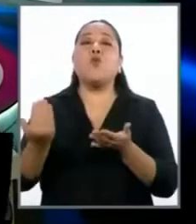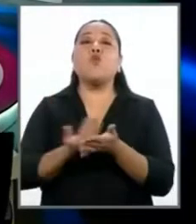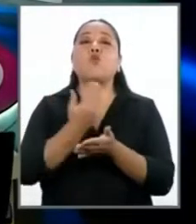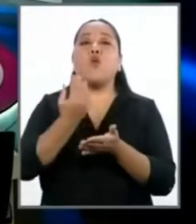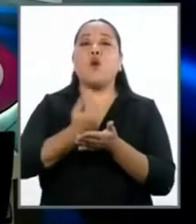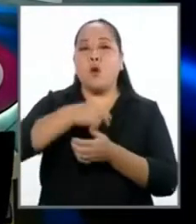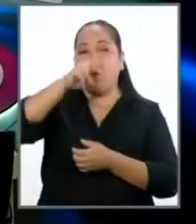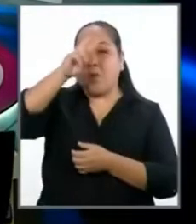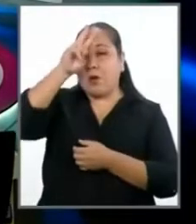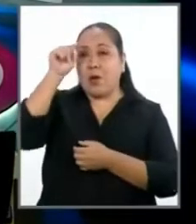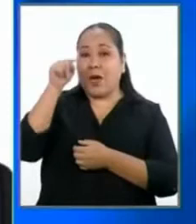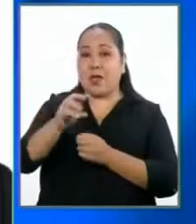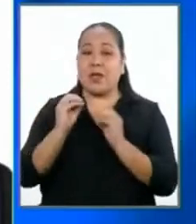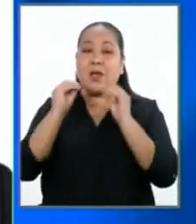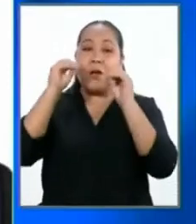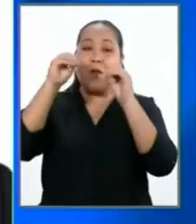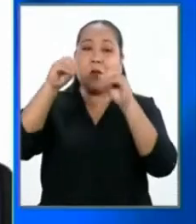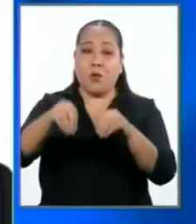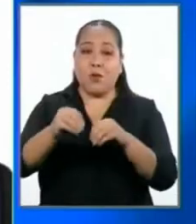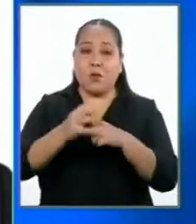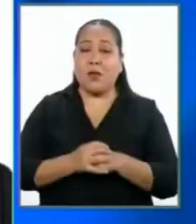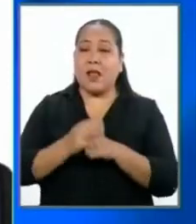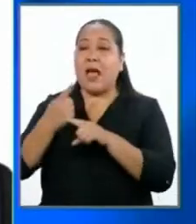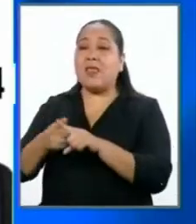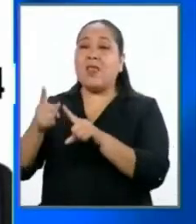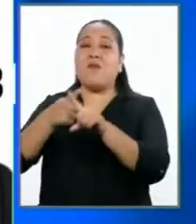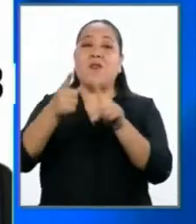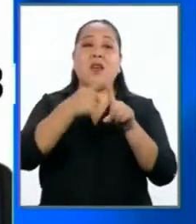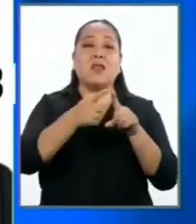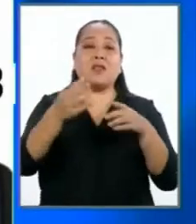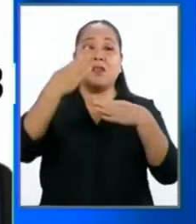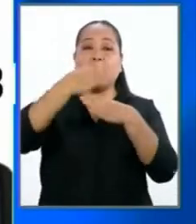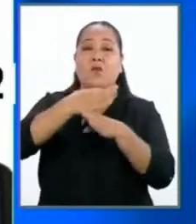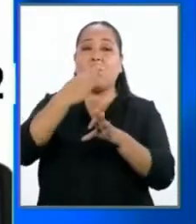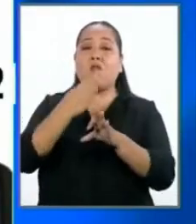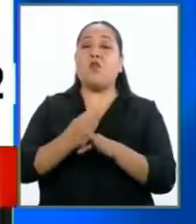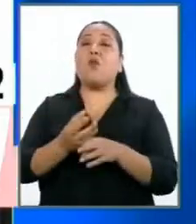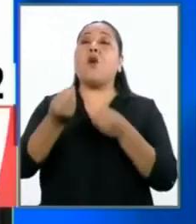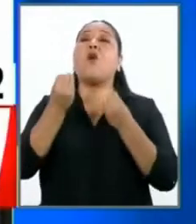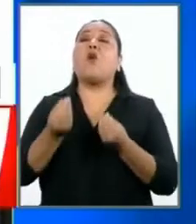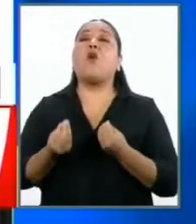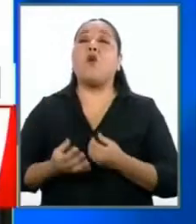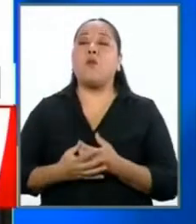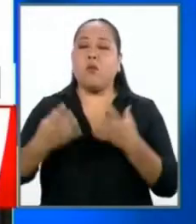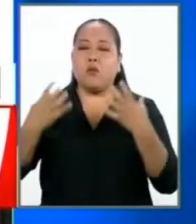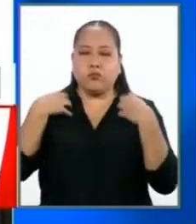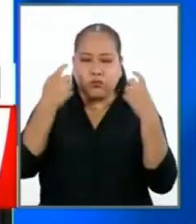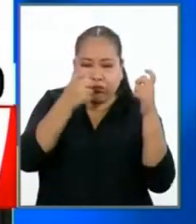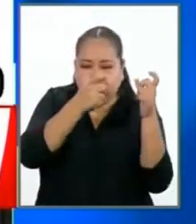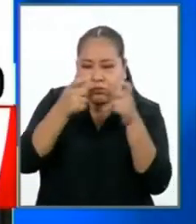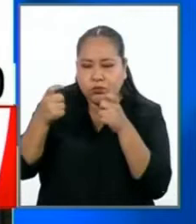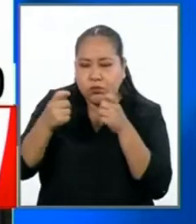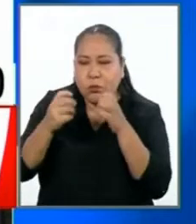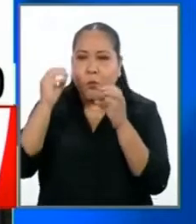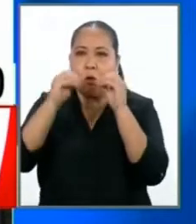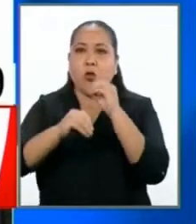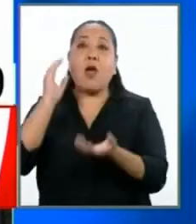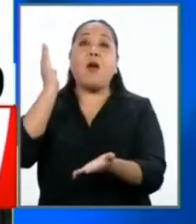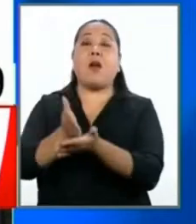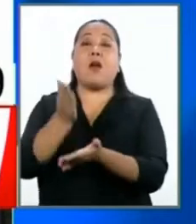Ahí tiene que establecerse las diversas formas como la Contraloría debe tener facultades